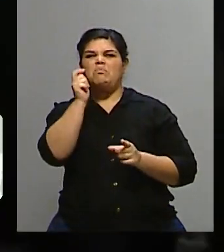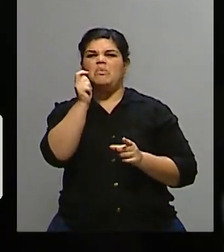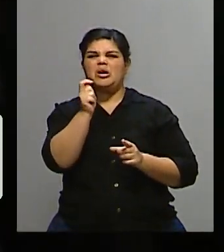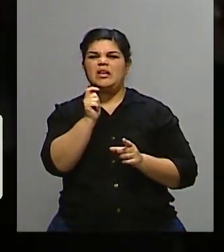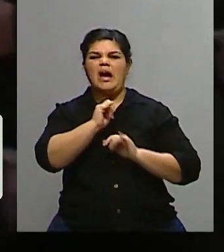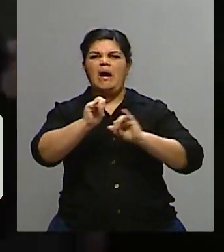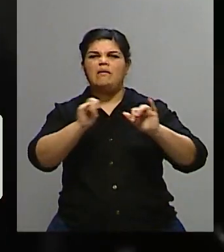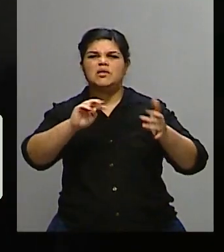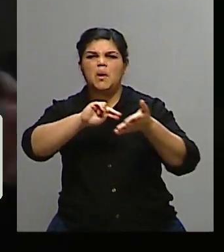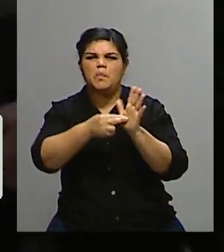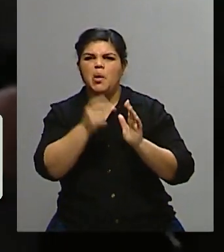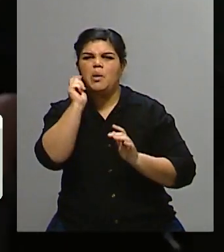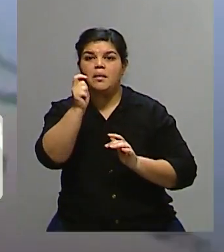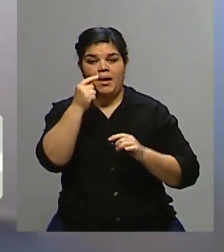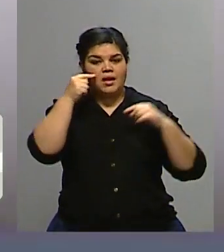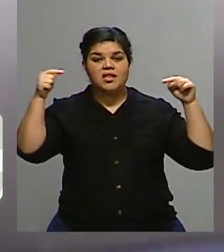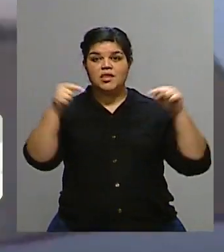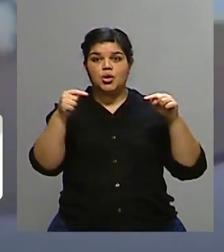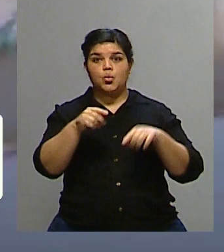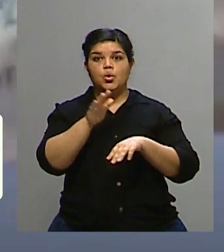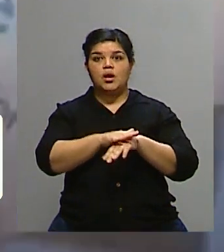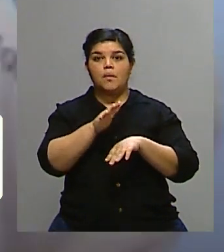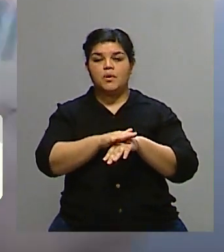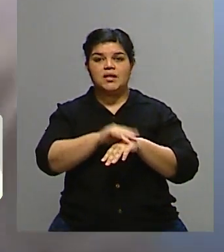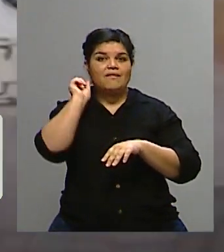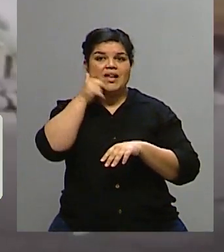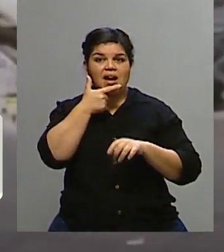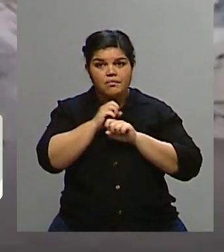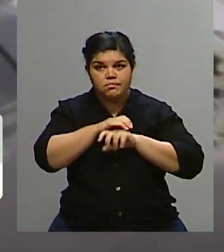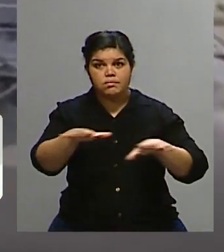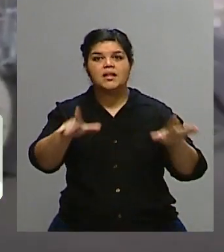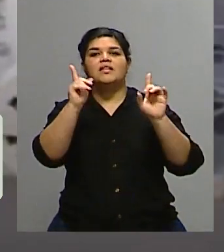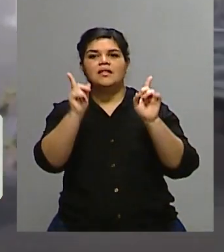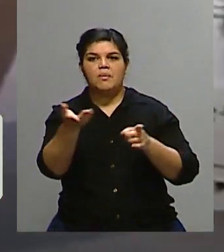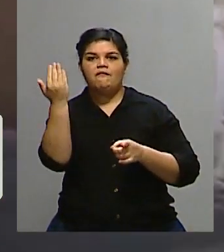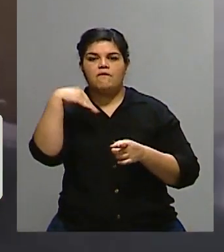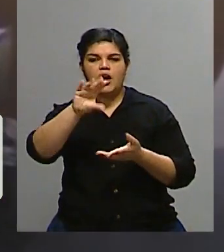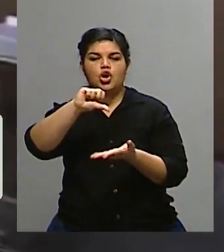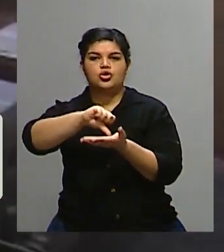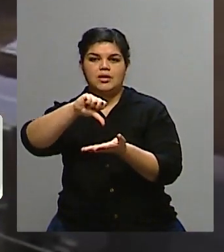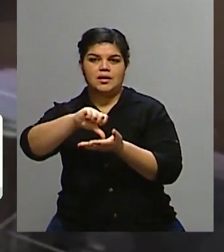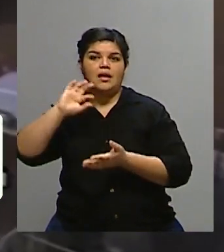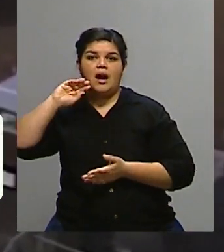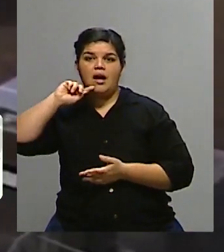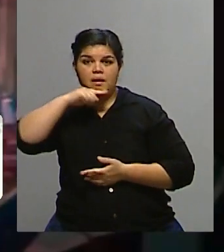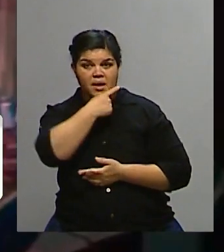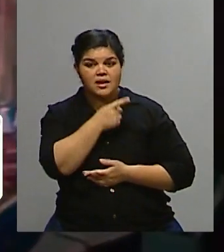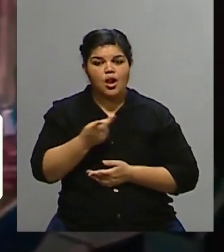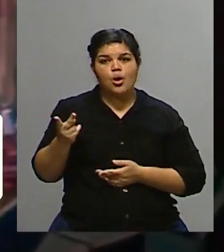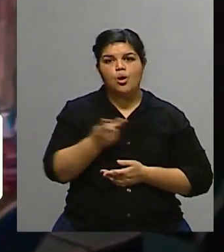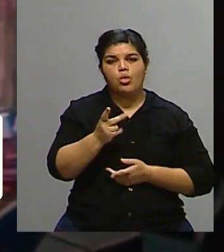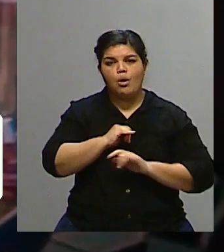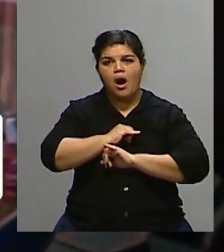obviamente tratan de reflejar la realidad y además los números del Banco Central de Alemania. La invasión rusa de Ucrania y las sanciones